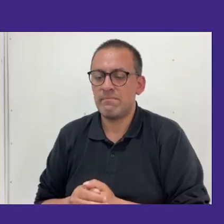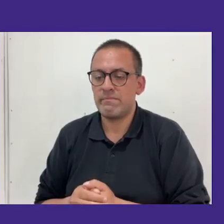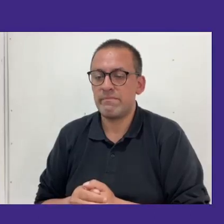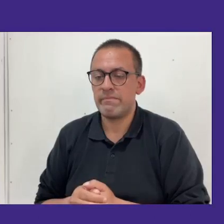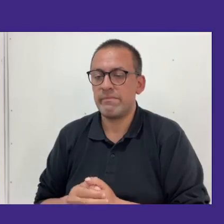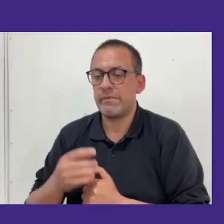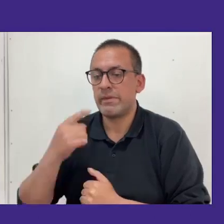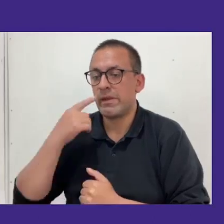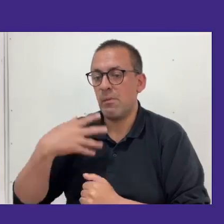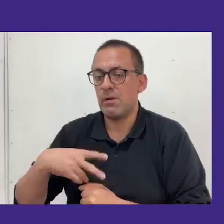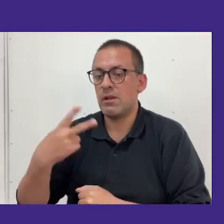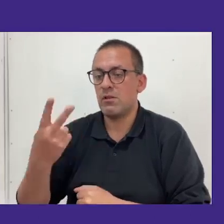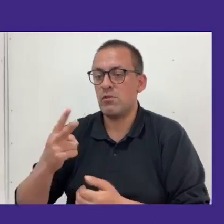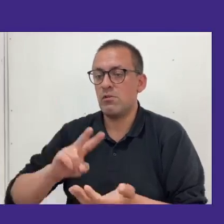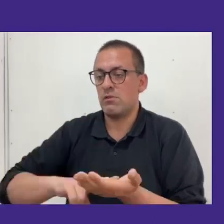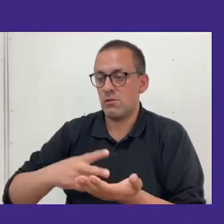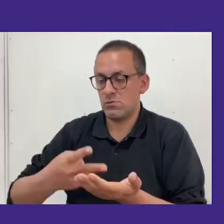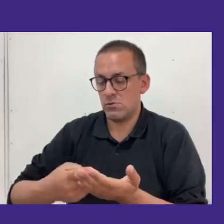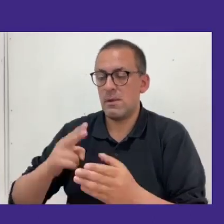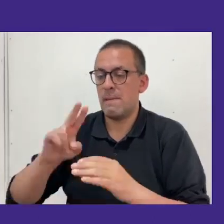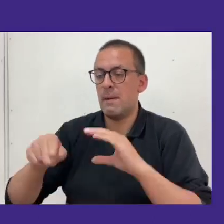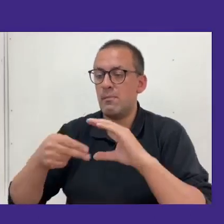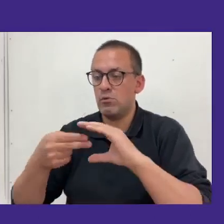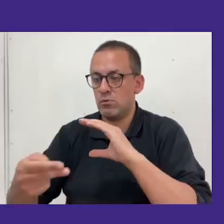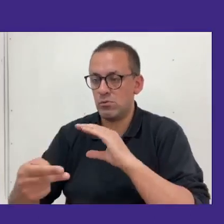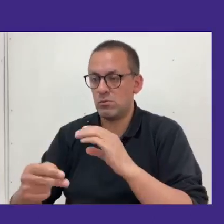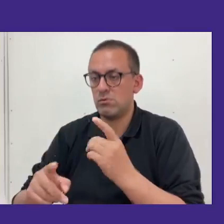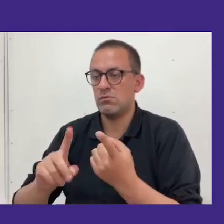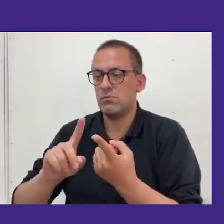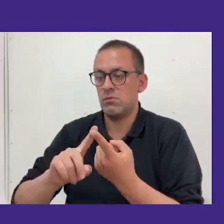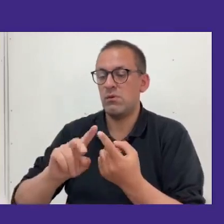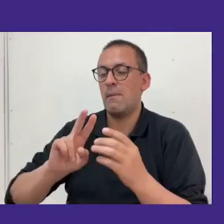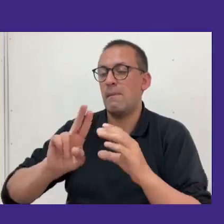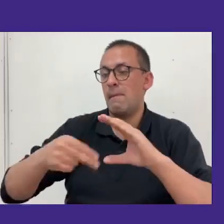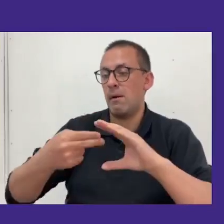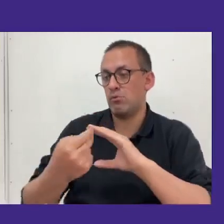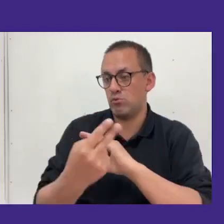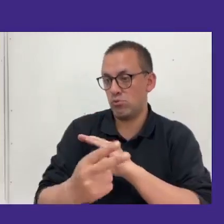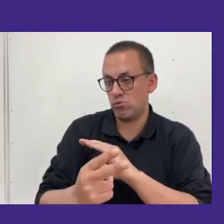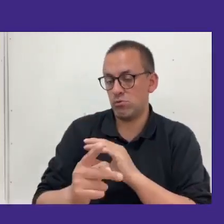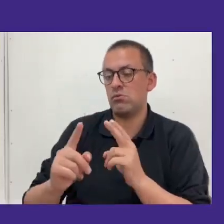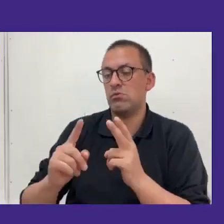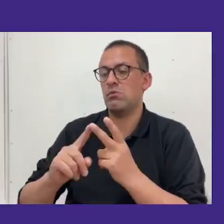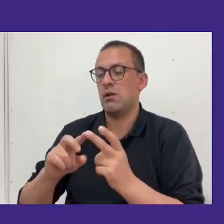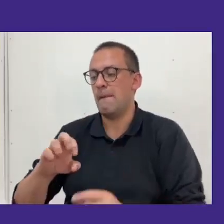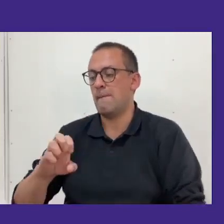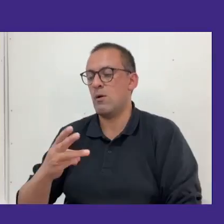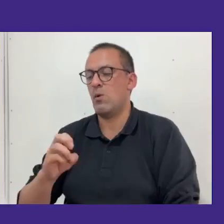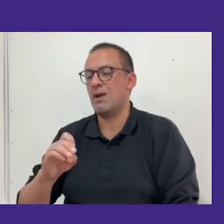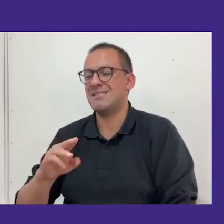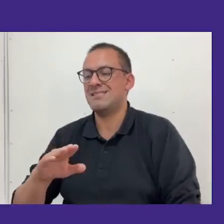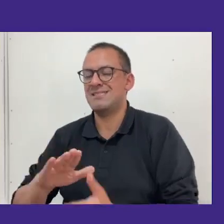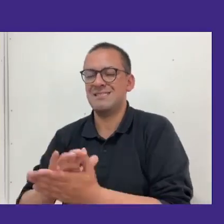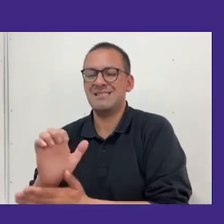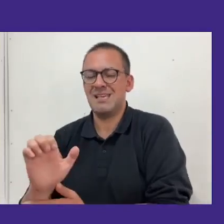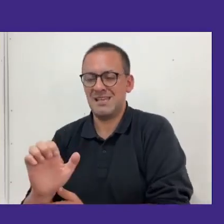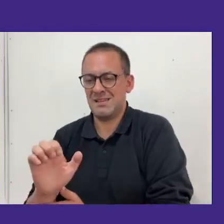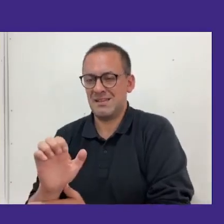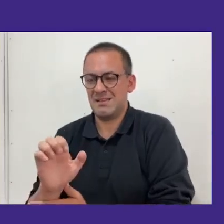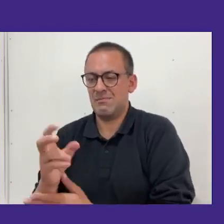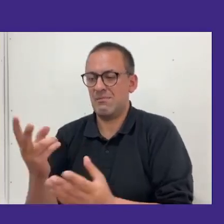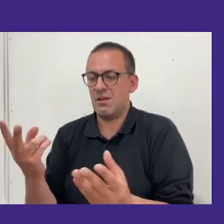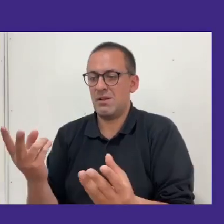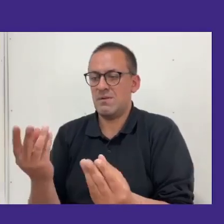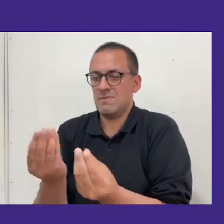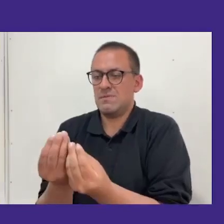tuvimos dos traducciones al Mapudungun una al Mapudungun propiamente tal y otra al Pehuenche para incluir ambas